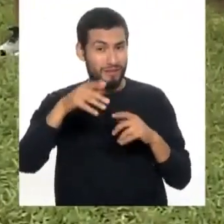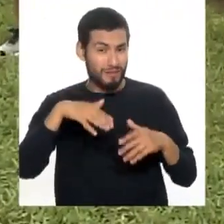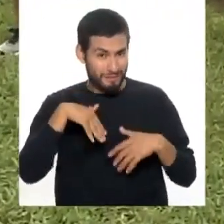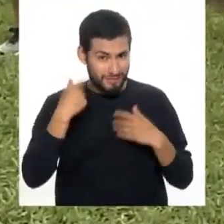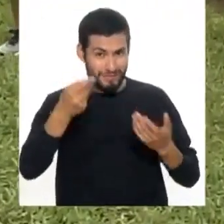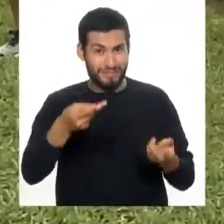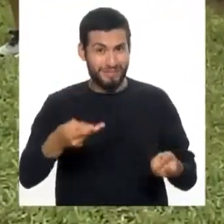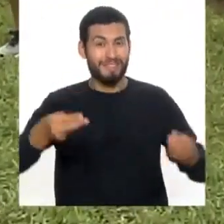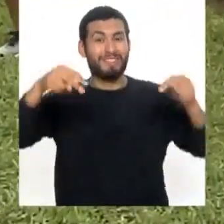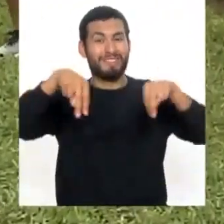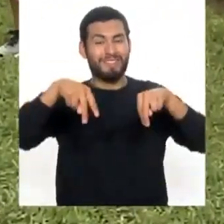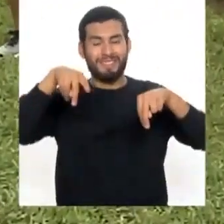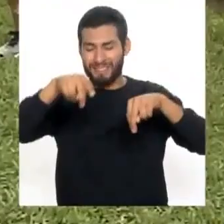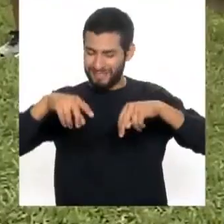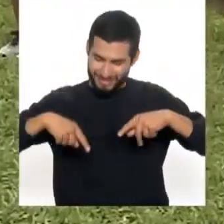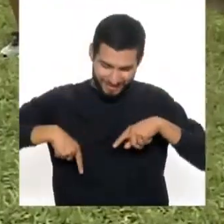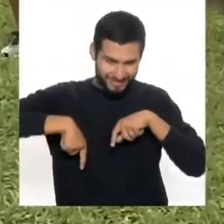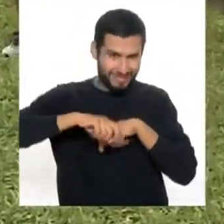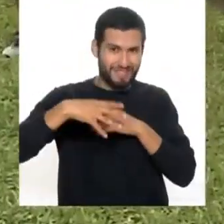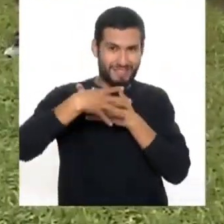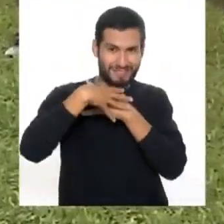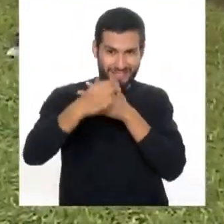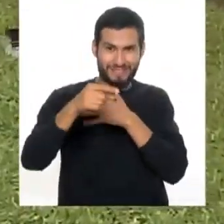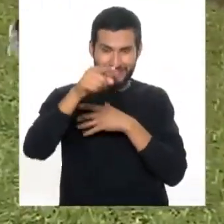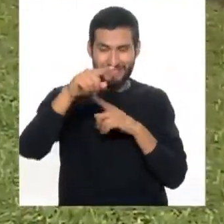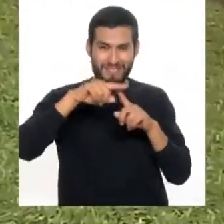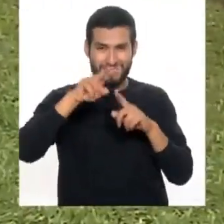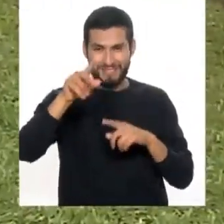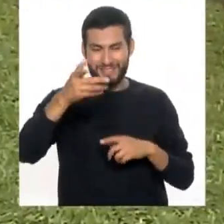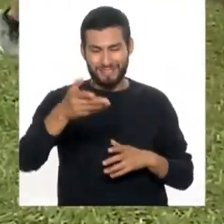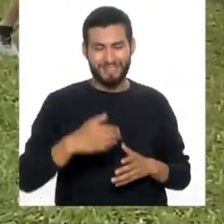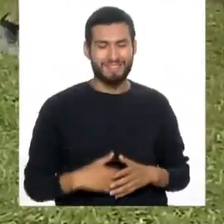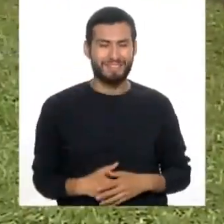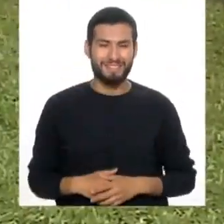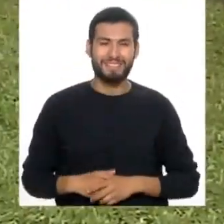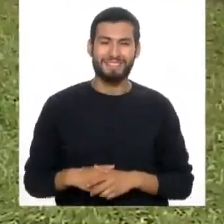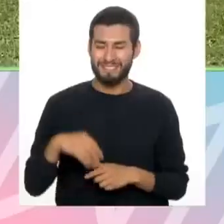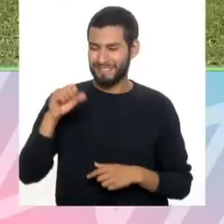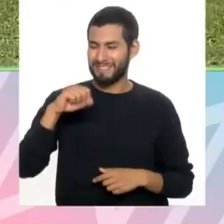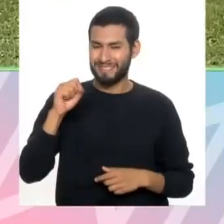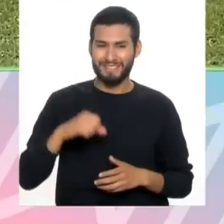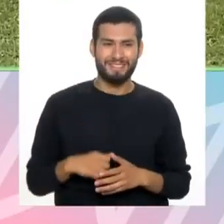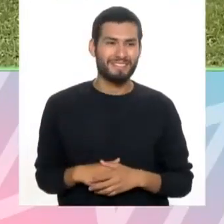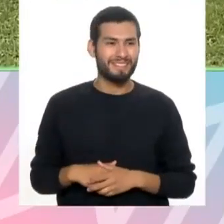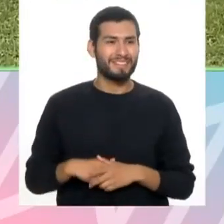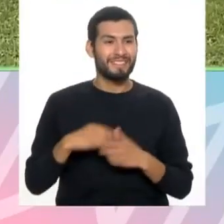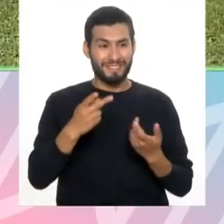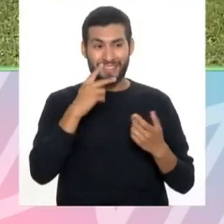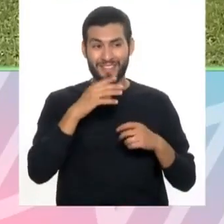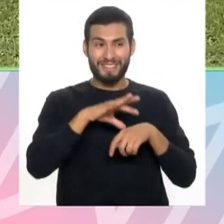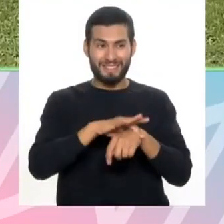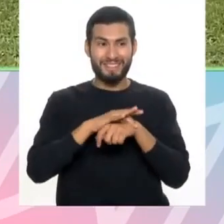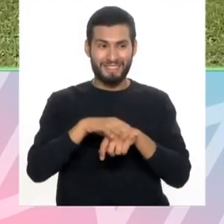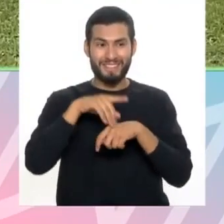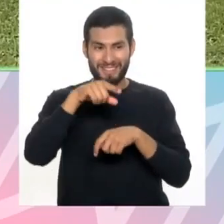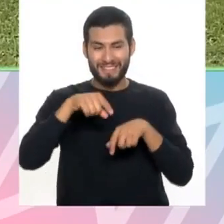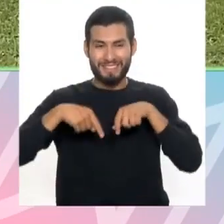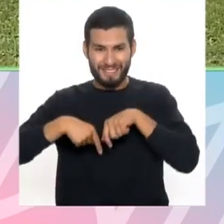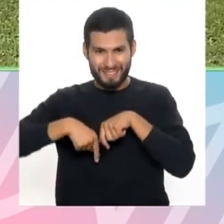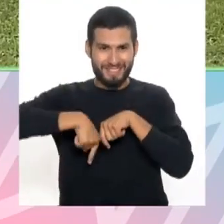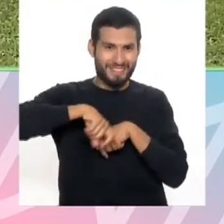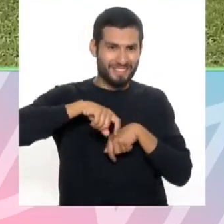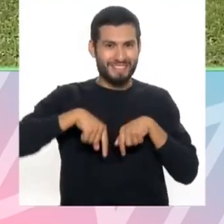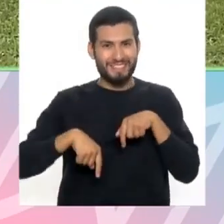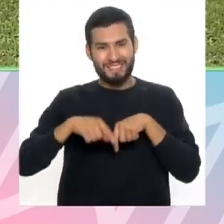levanten y hagan la rutina con nosotras. Por supuesto. Ya, a ver doctores, levantándose de la silla.